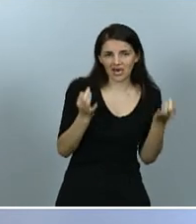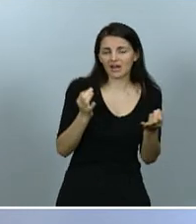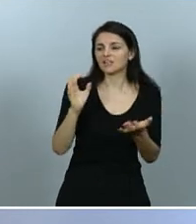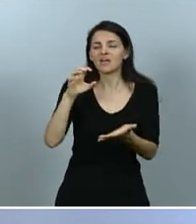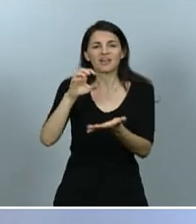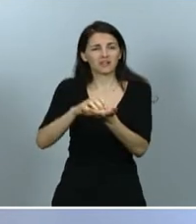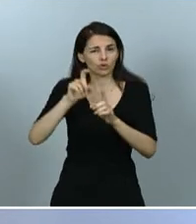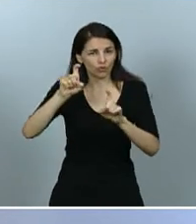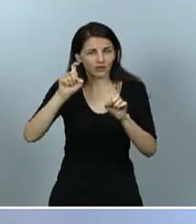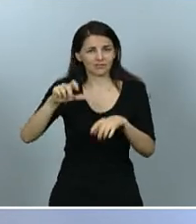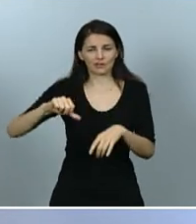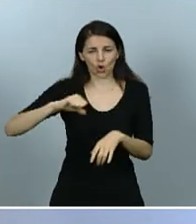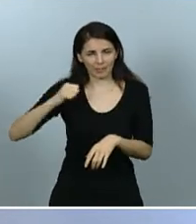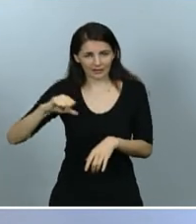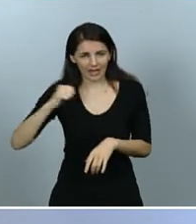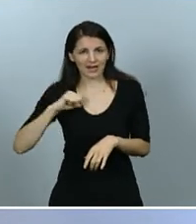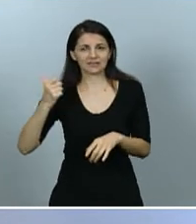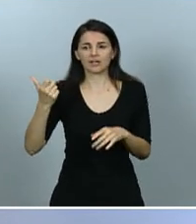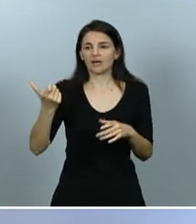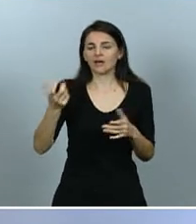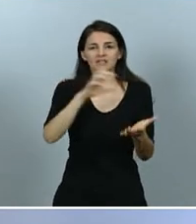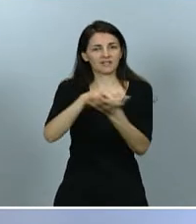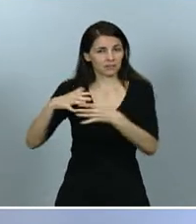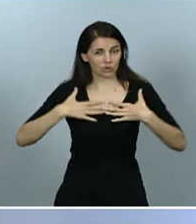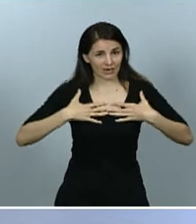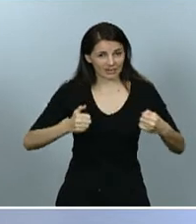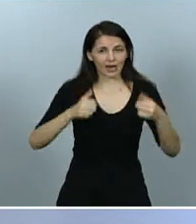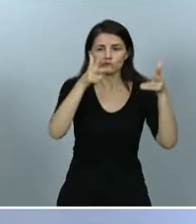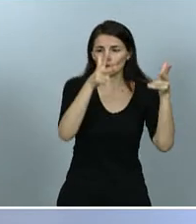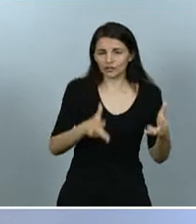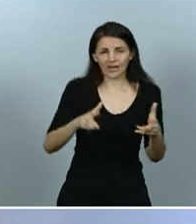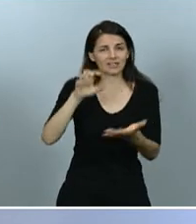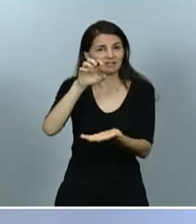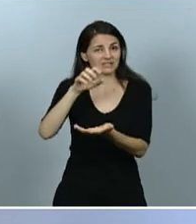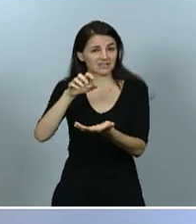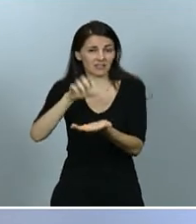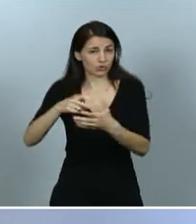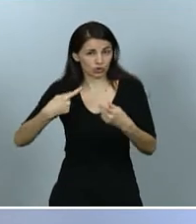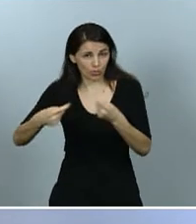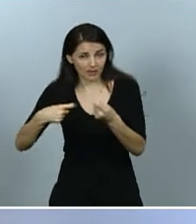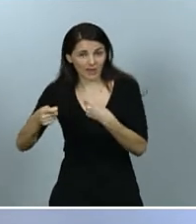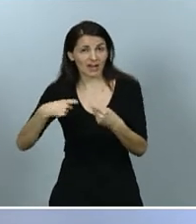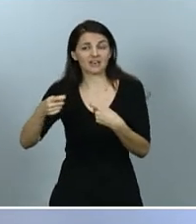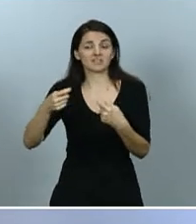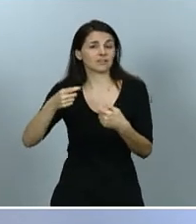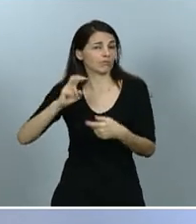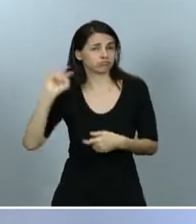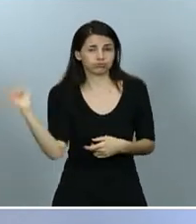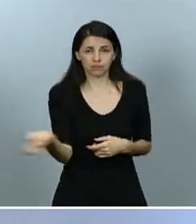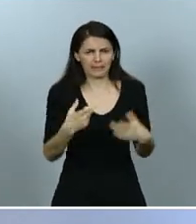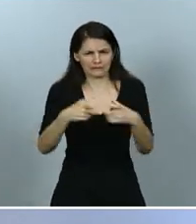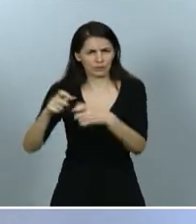en establecimientos sanitarios, en hoteles, en establecimientos comerciales y en otros sectores de actividad, siempre tomando como referencia la